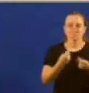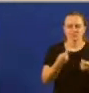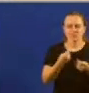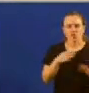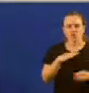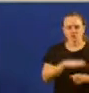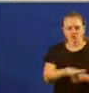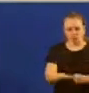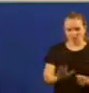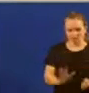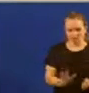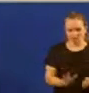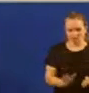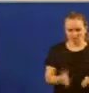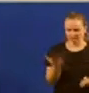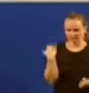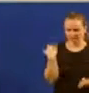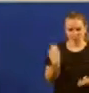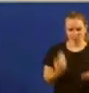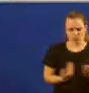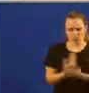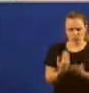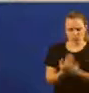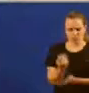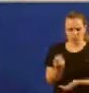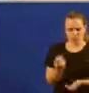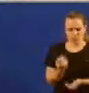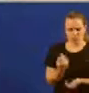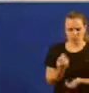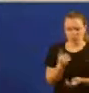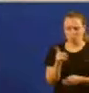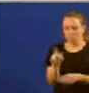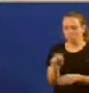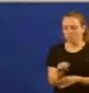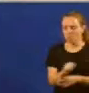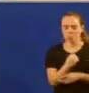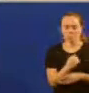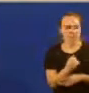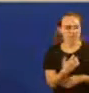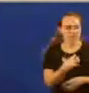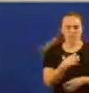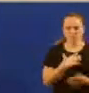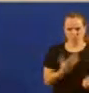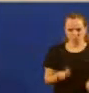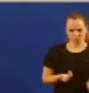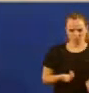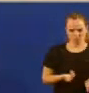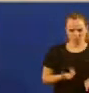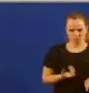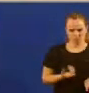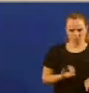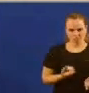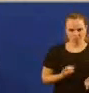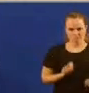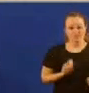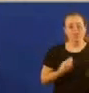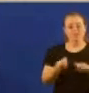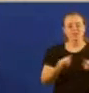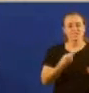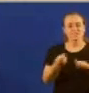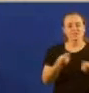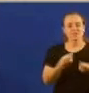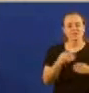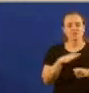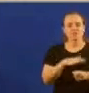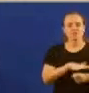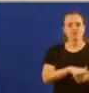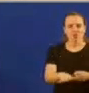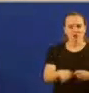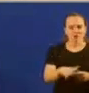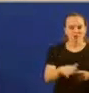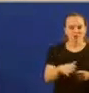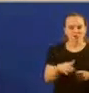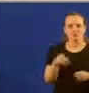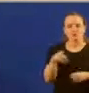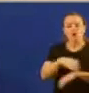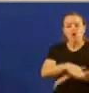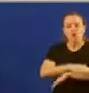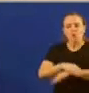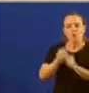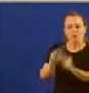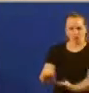se pode mirar para outro lado o tráfico de influencias o tráfico de influencias era co seu goberno, señor Fijo.